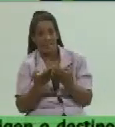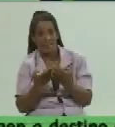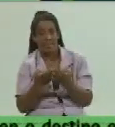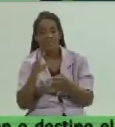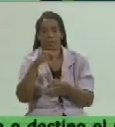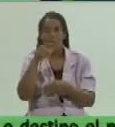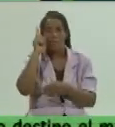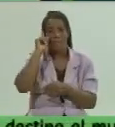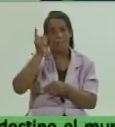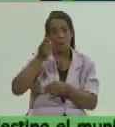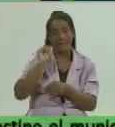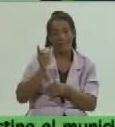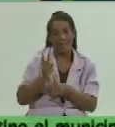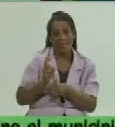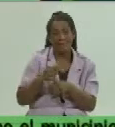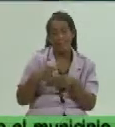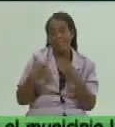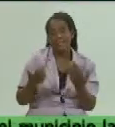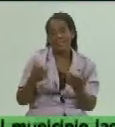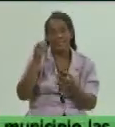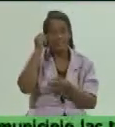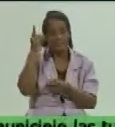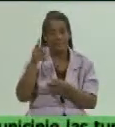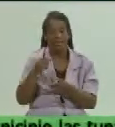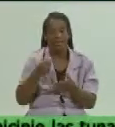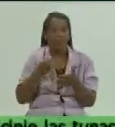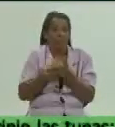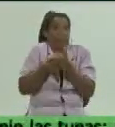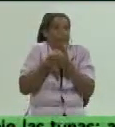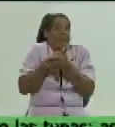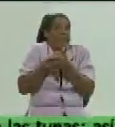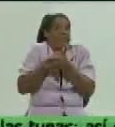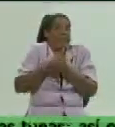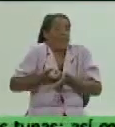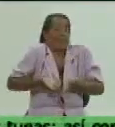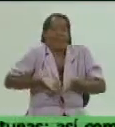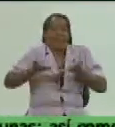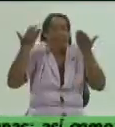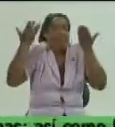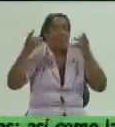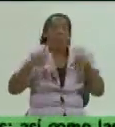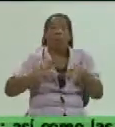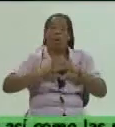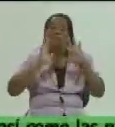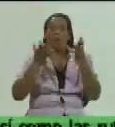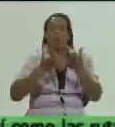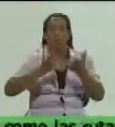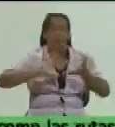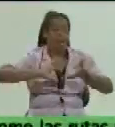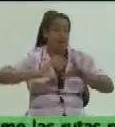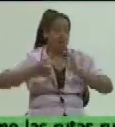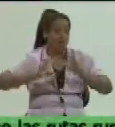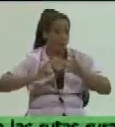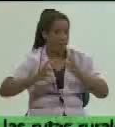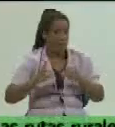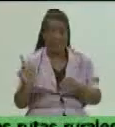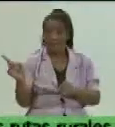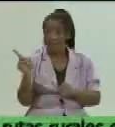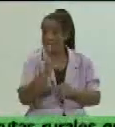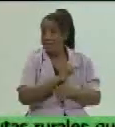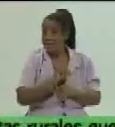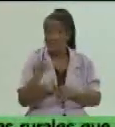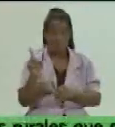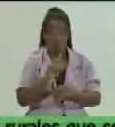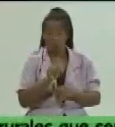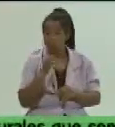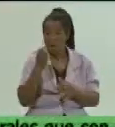tiene un impacto superior porque todas estas formas que no son las empresas